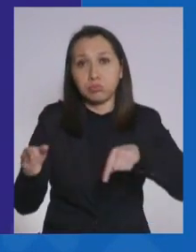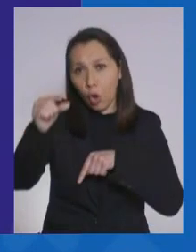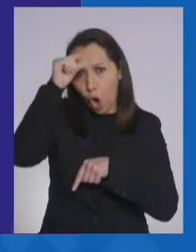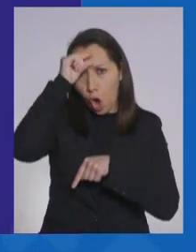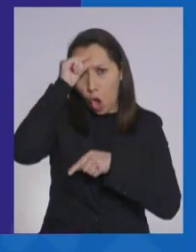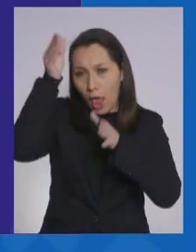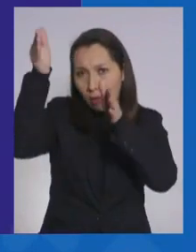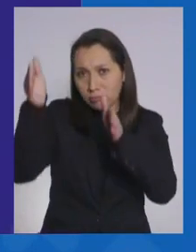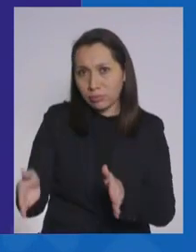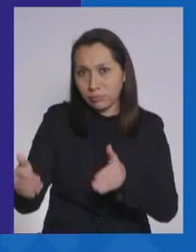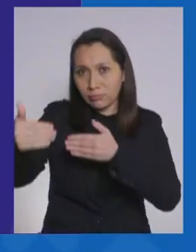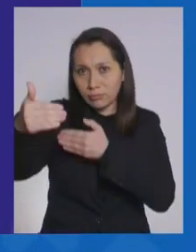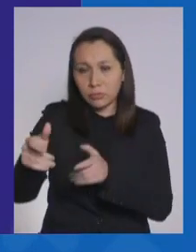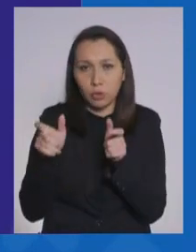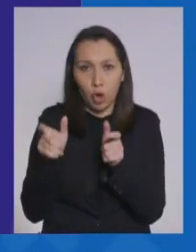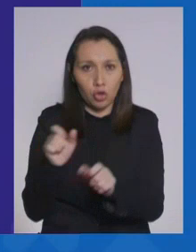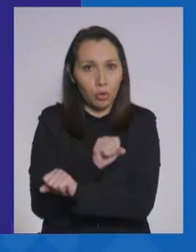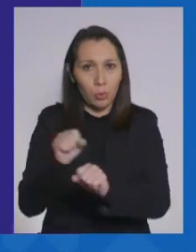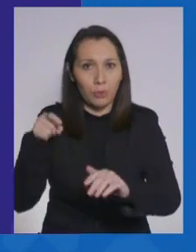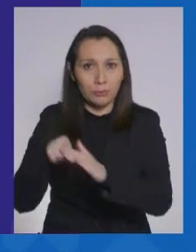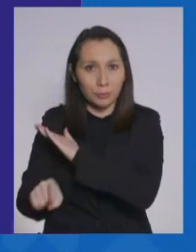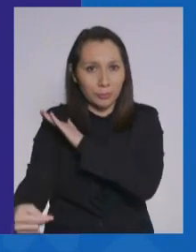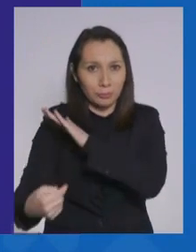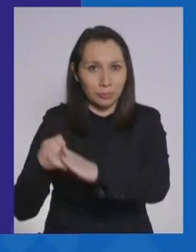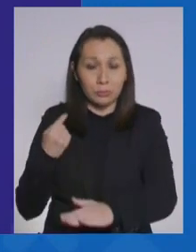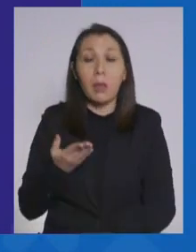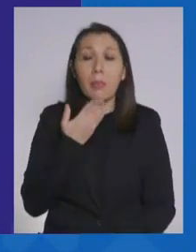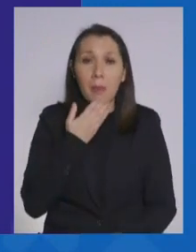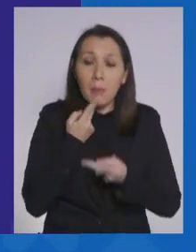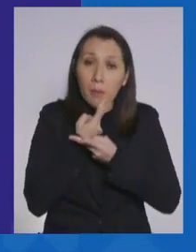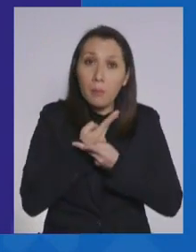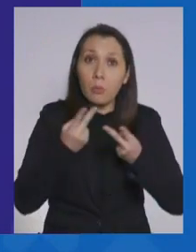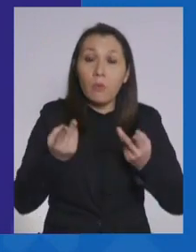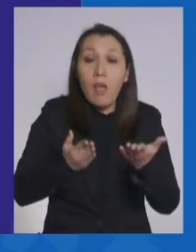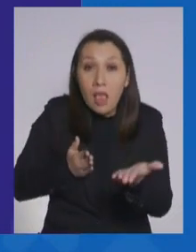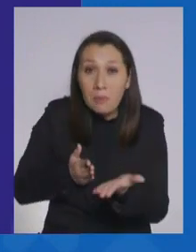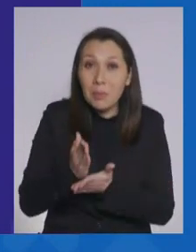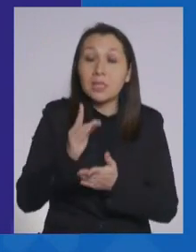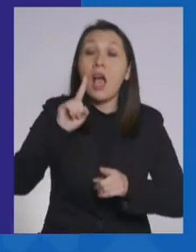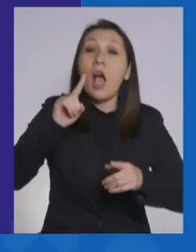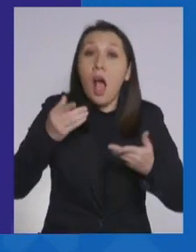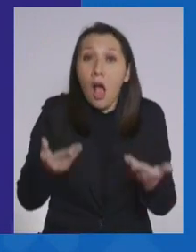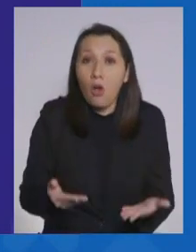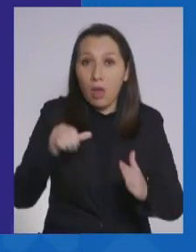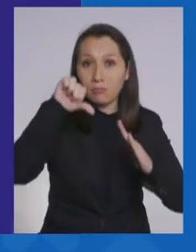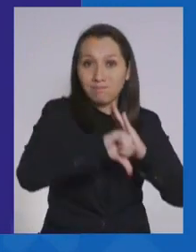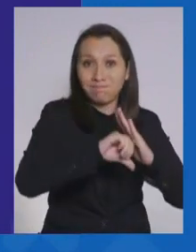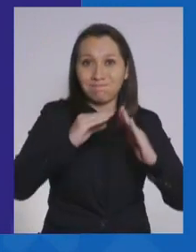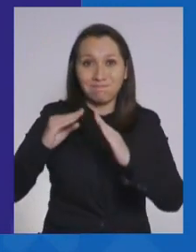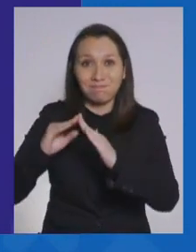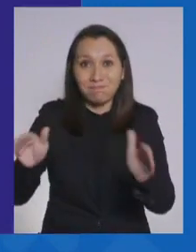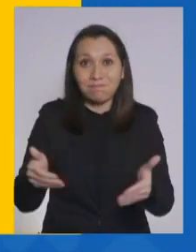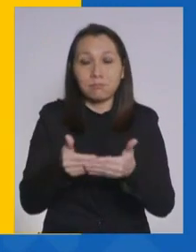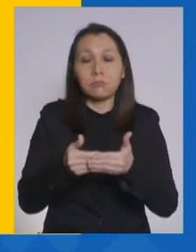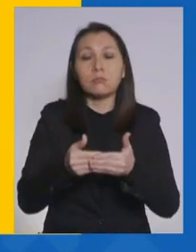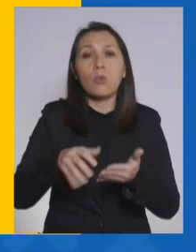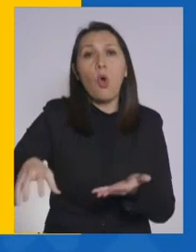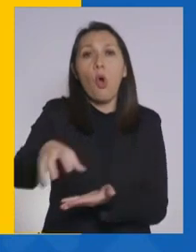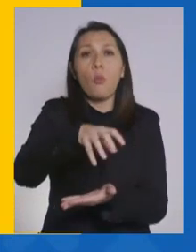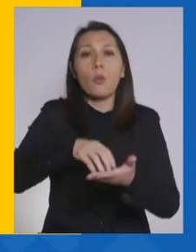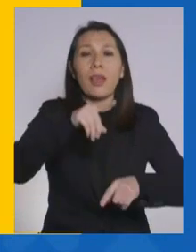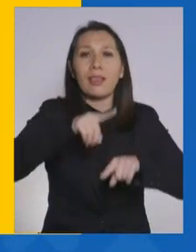También tengo que anunciar que entra en cuarentena la comuna de Tierra